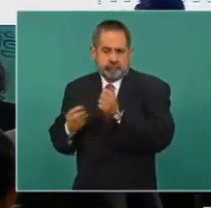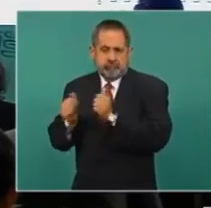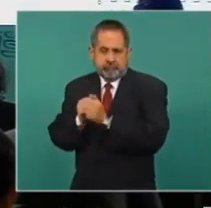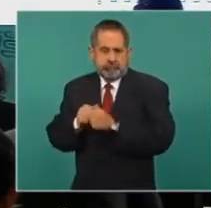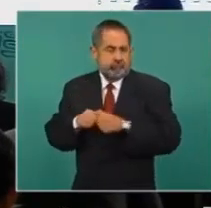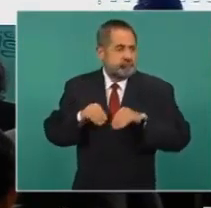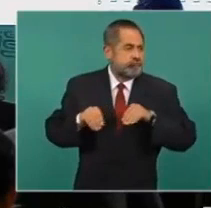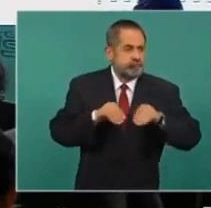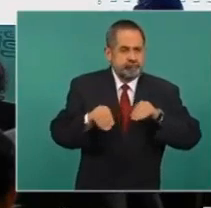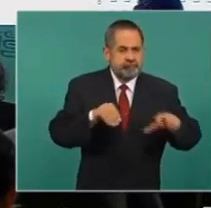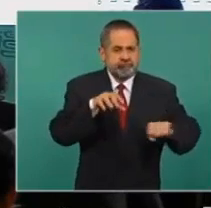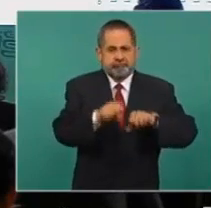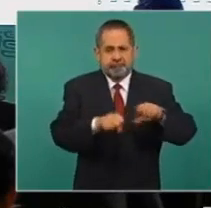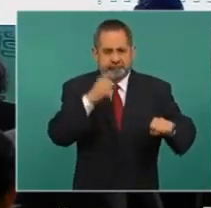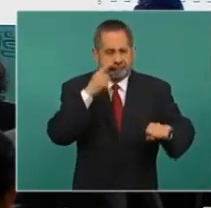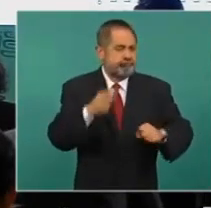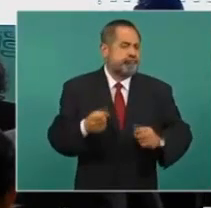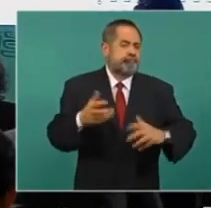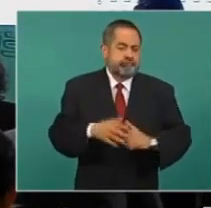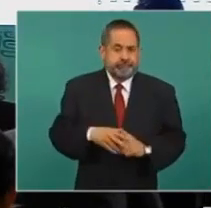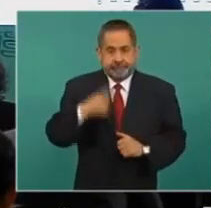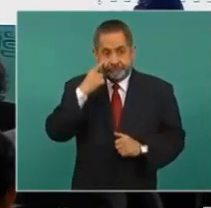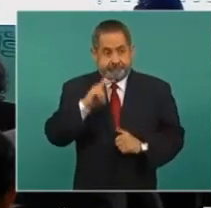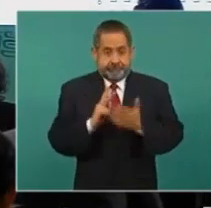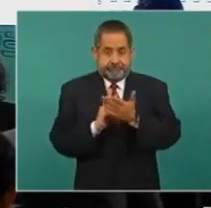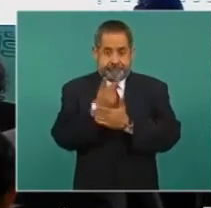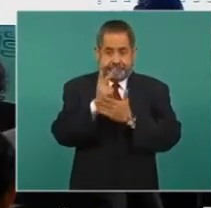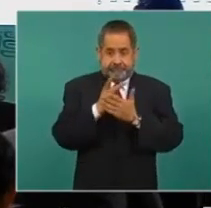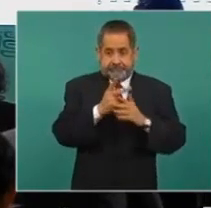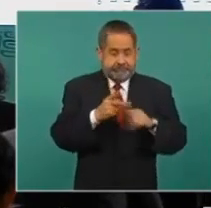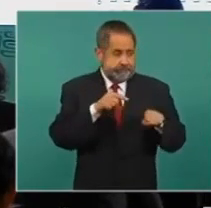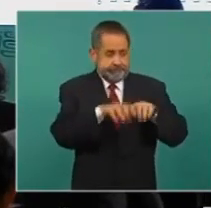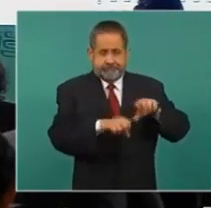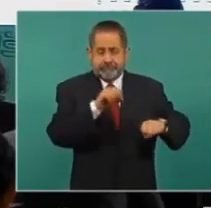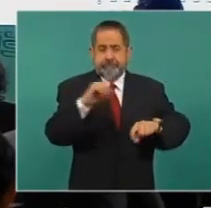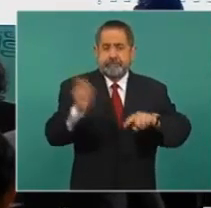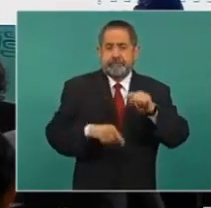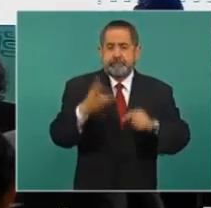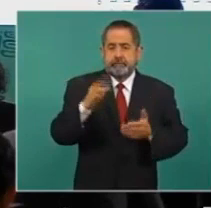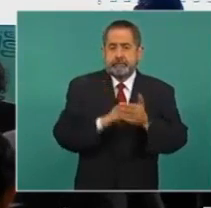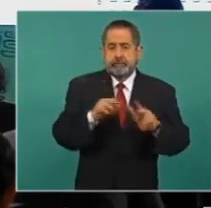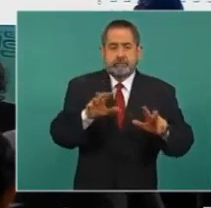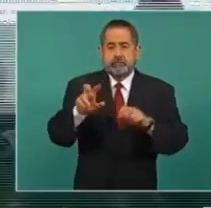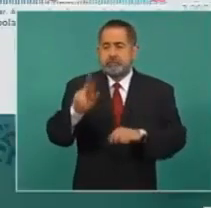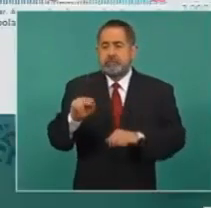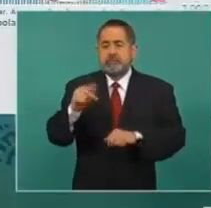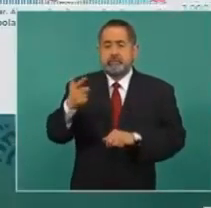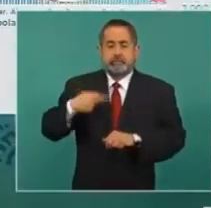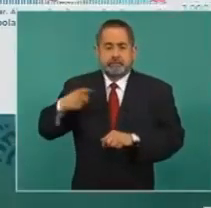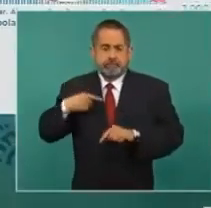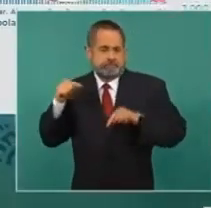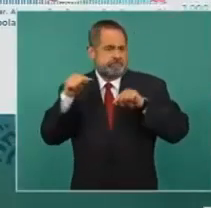se reúnen. En erradicación de plantíos, 3.887 hombres y